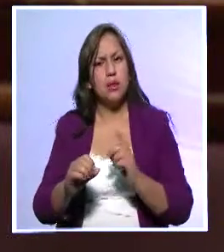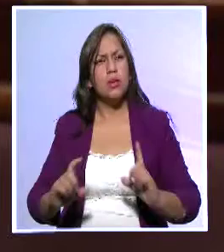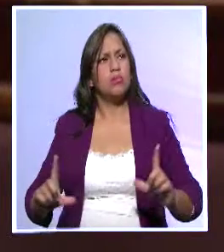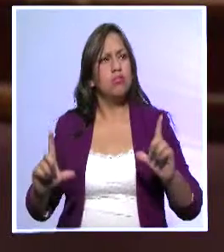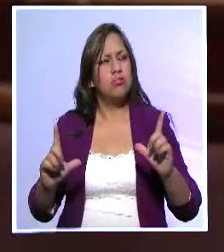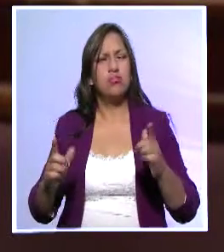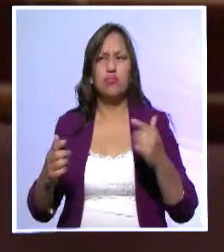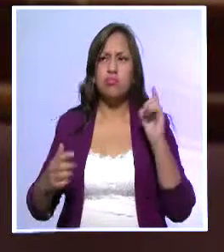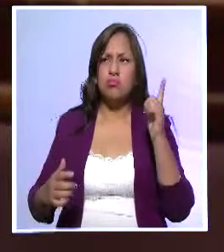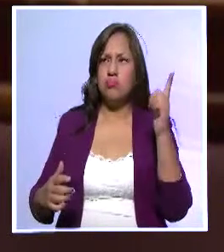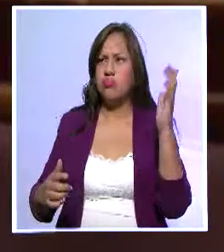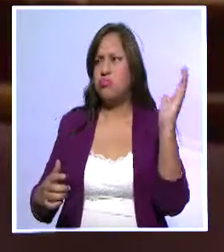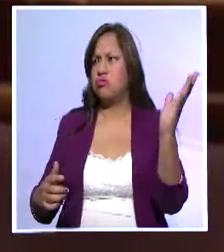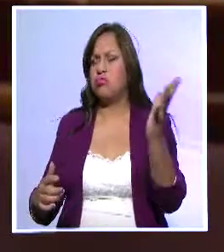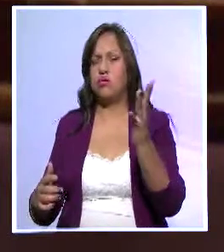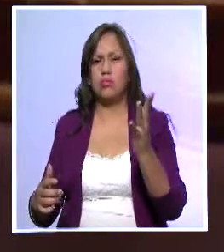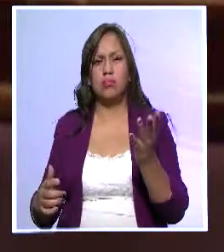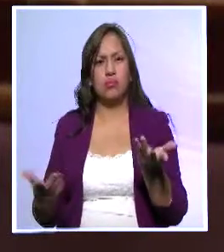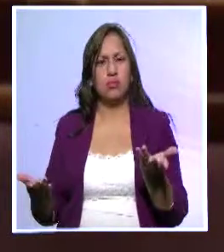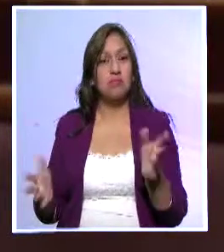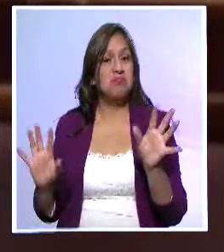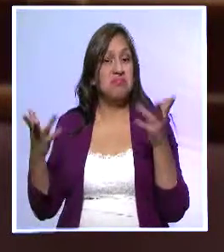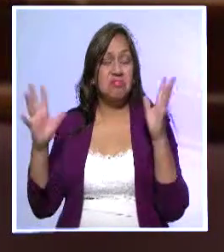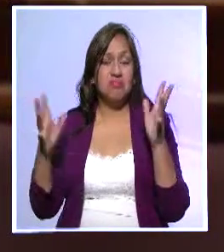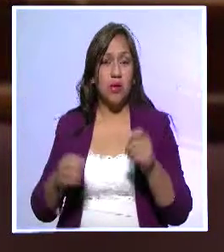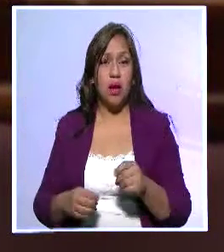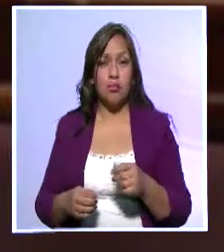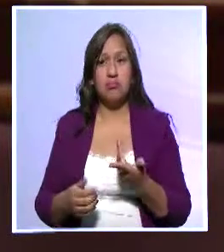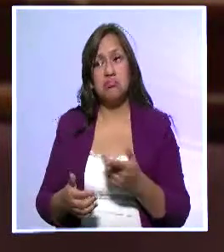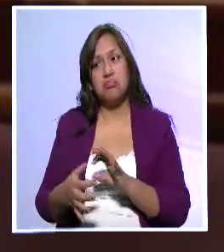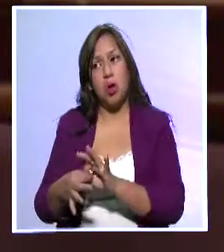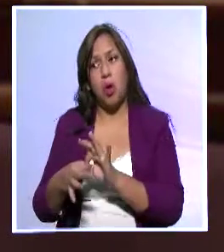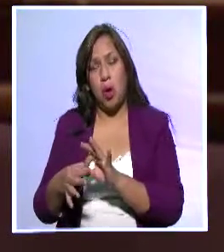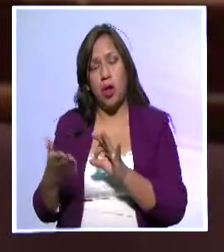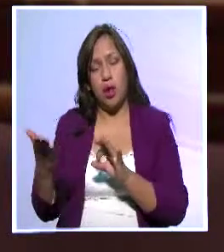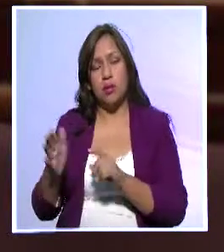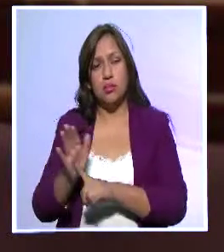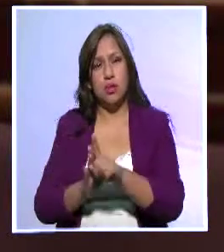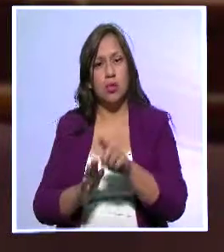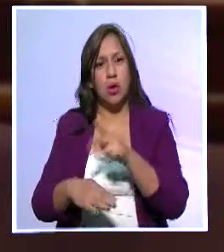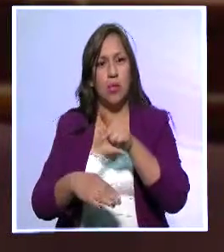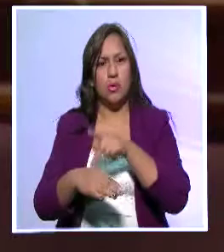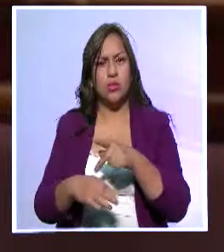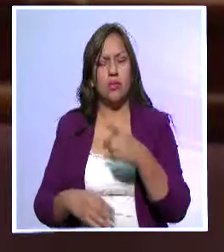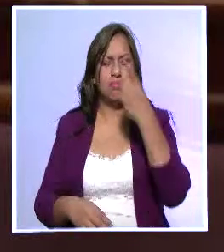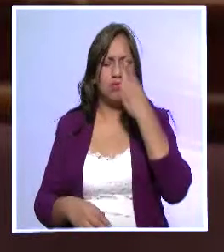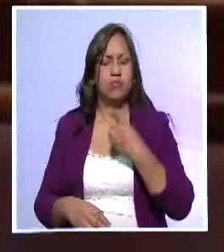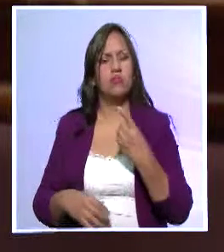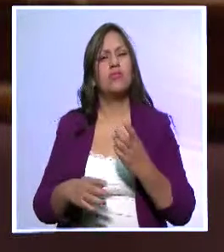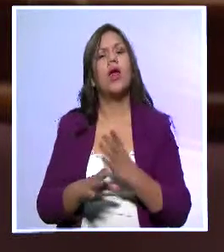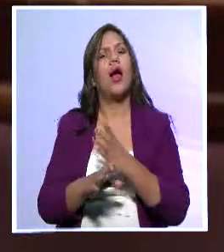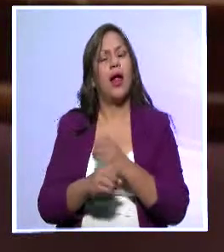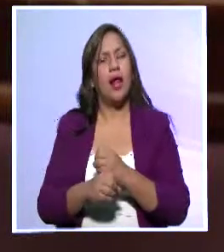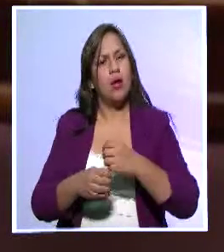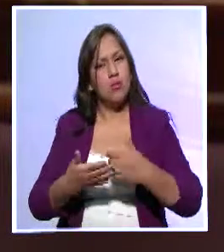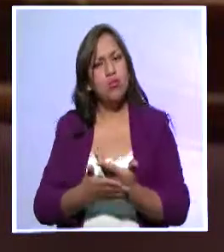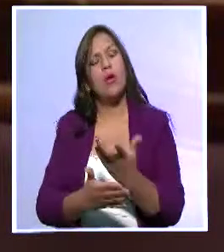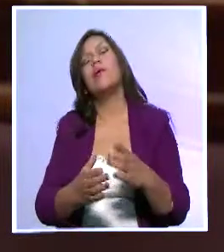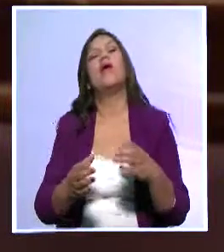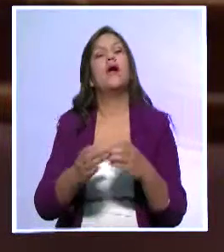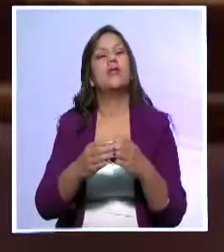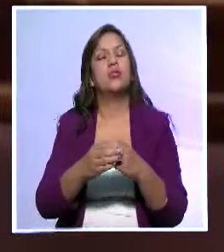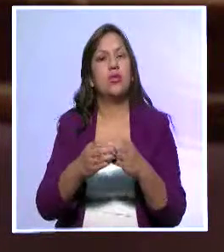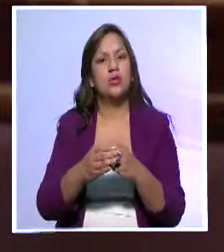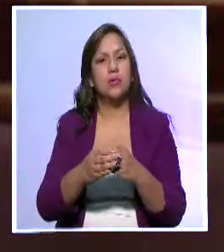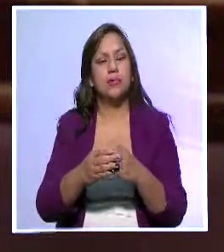Un grupo de colegas interesados siempre en el desarrollo de nuestra profesión. Tomamos la decisión de crearla y hemos hecho